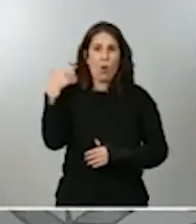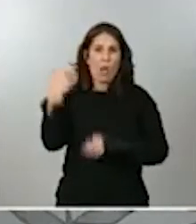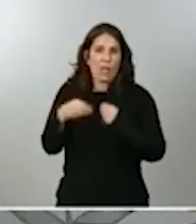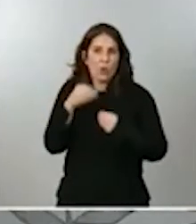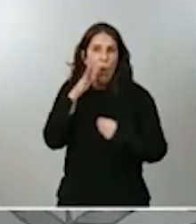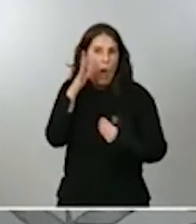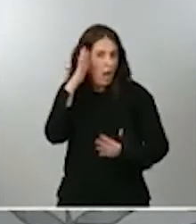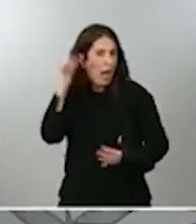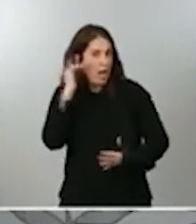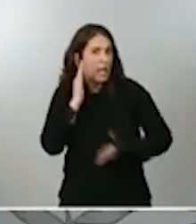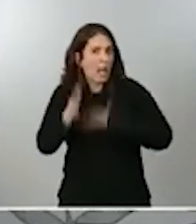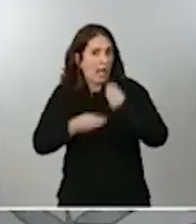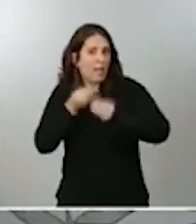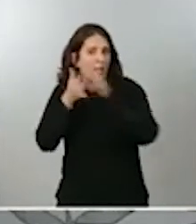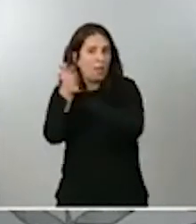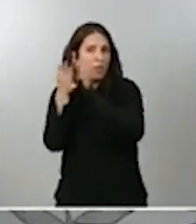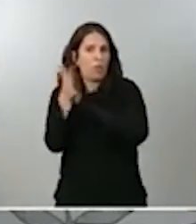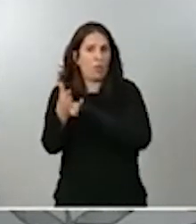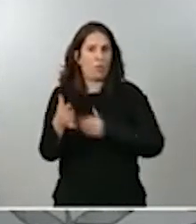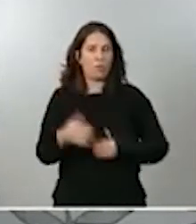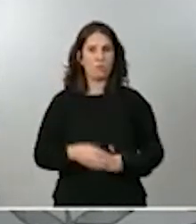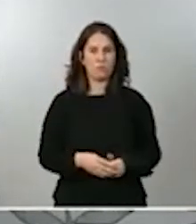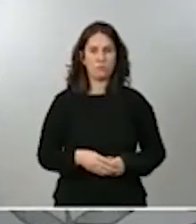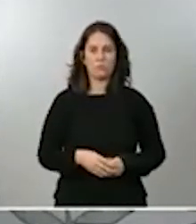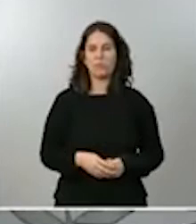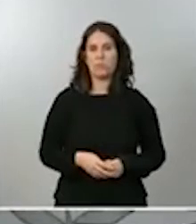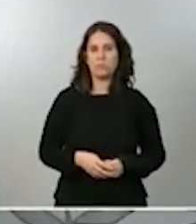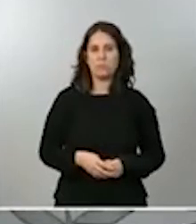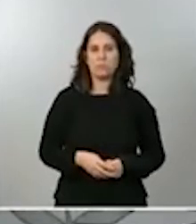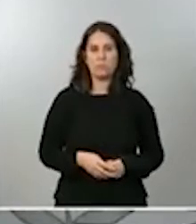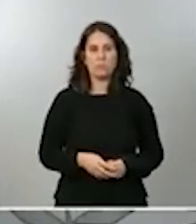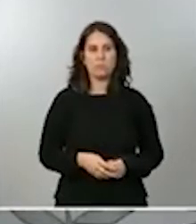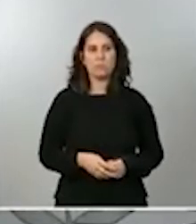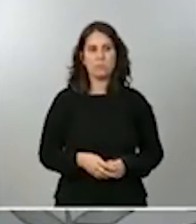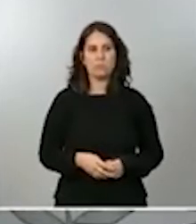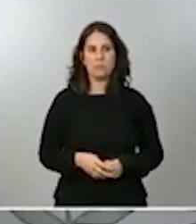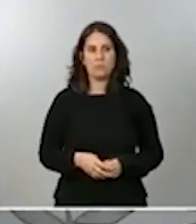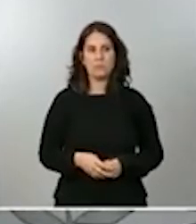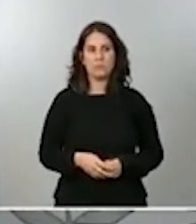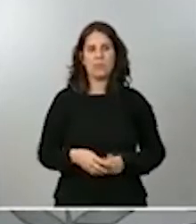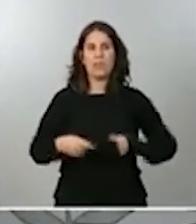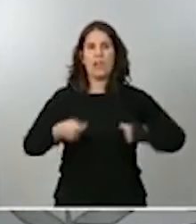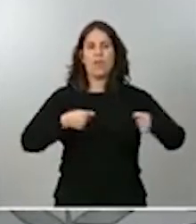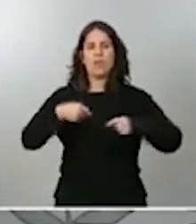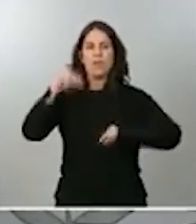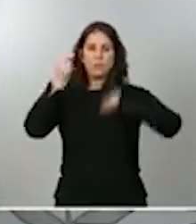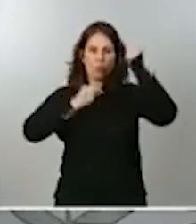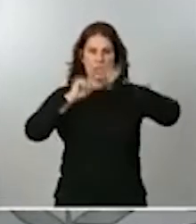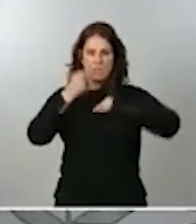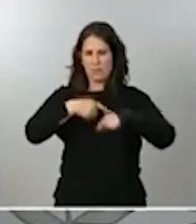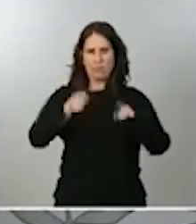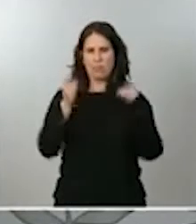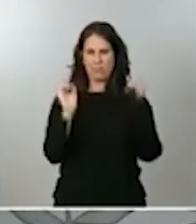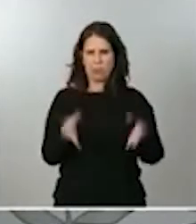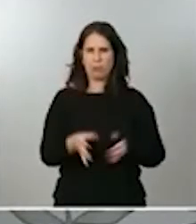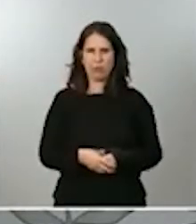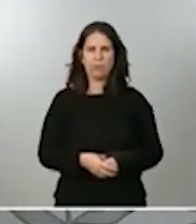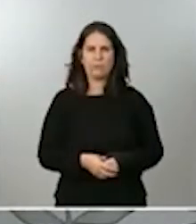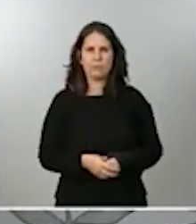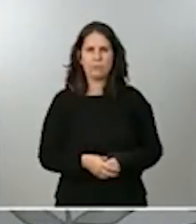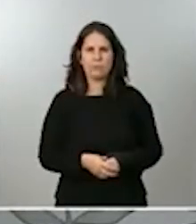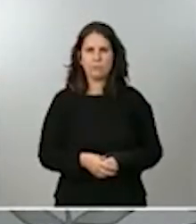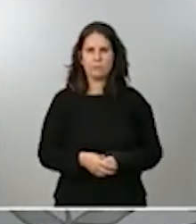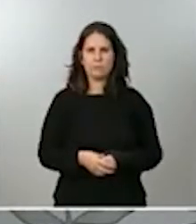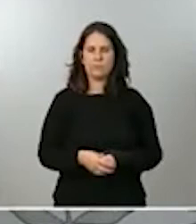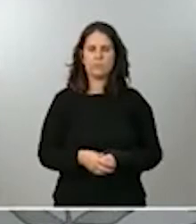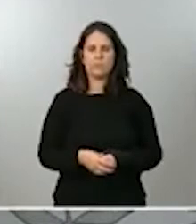encima de la mesa esta iniciativa. En relación con la negociación presupuestaria, muy pronto vamos a presentar el borrador. El objetivo que